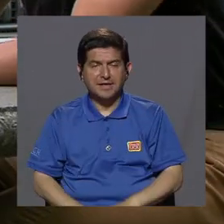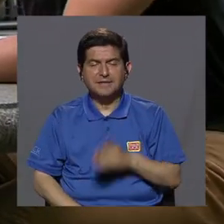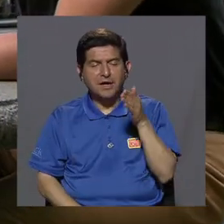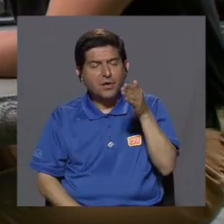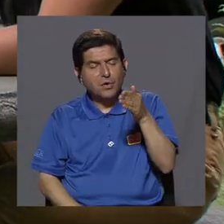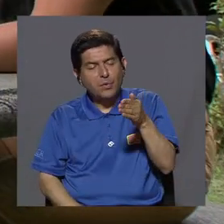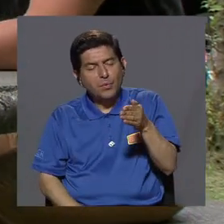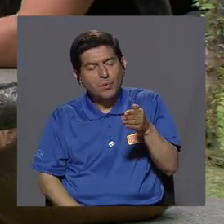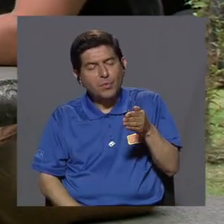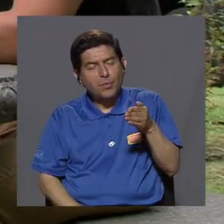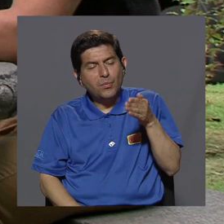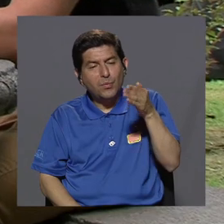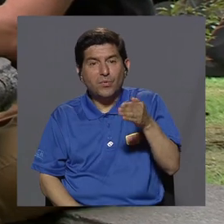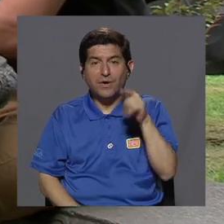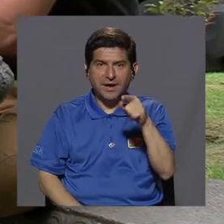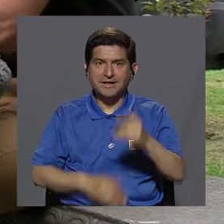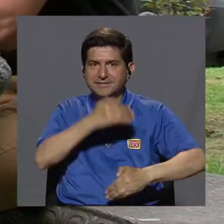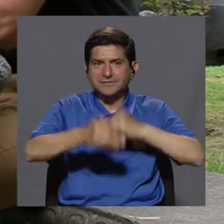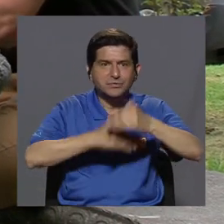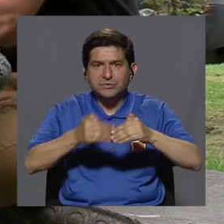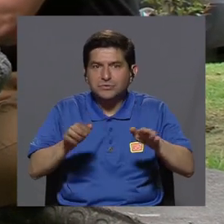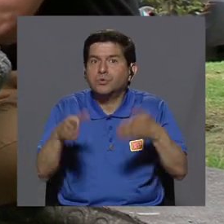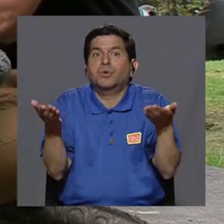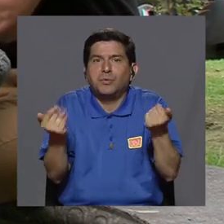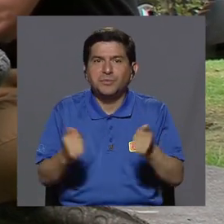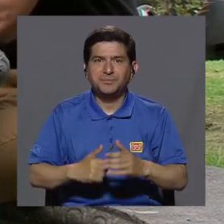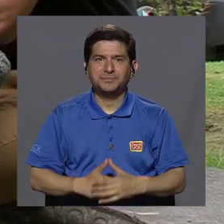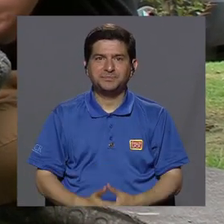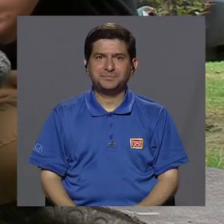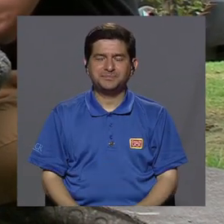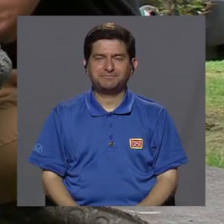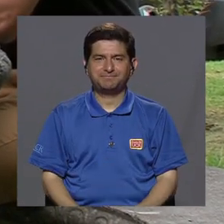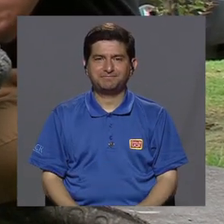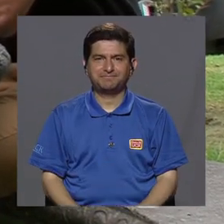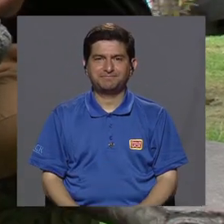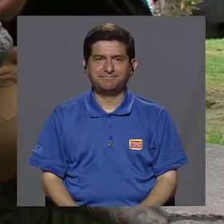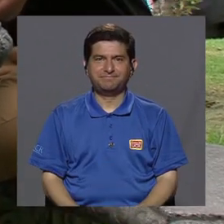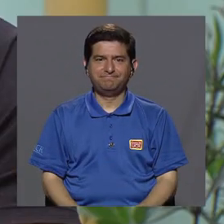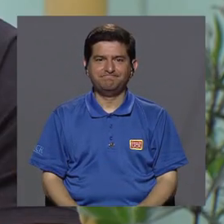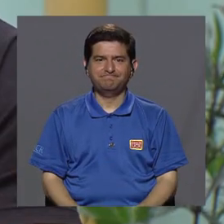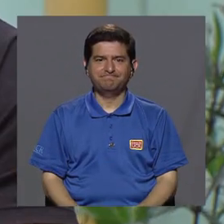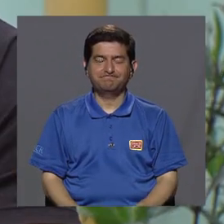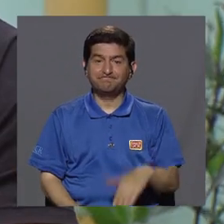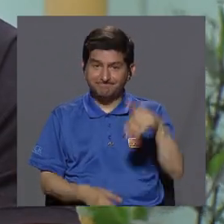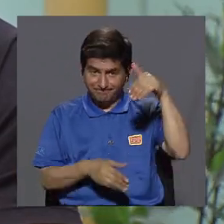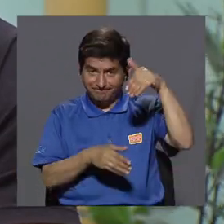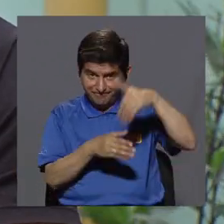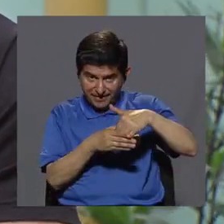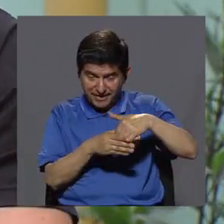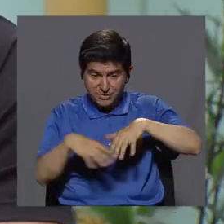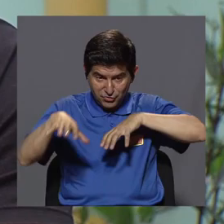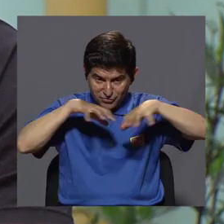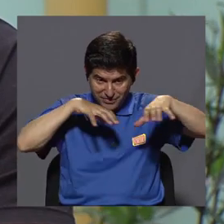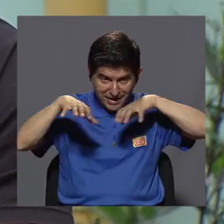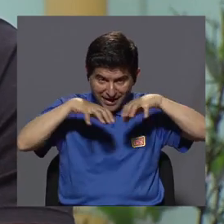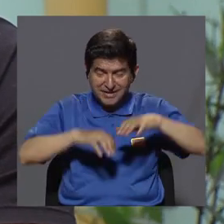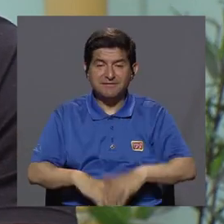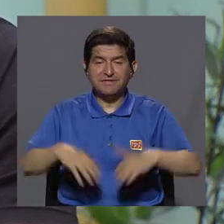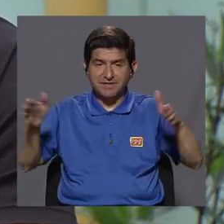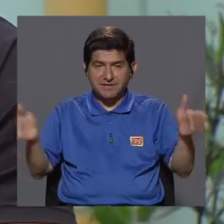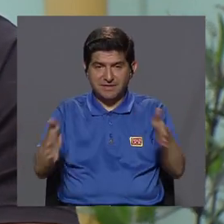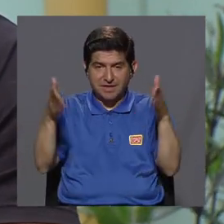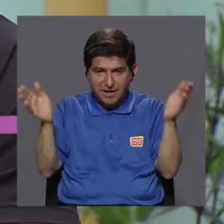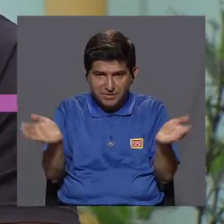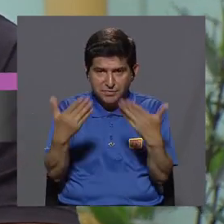Para hacer más lento, digamos, ese proceso. Claro, va dentro de las líneas de acción de la